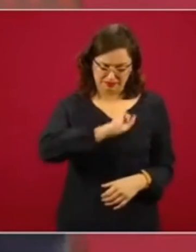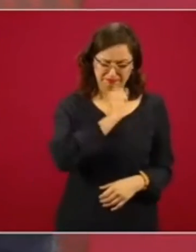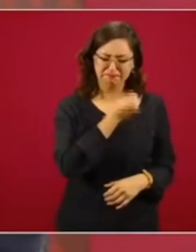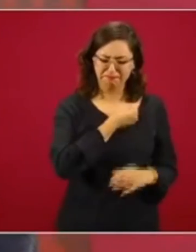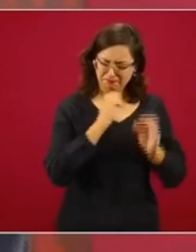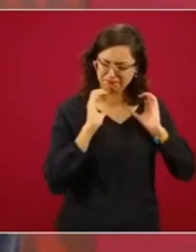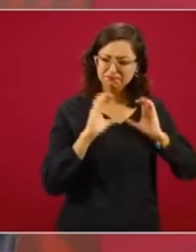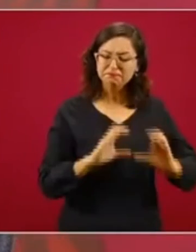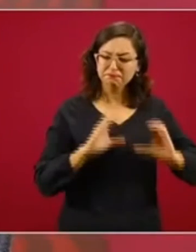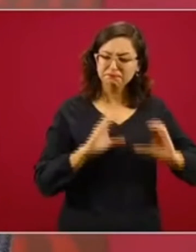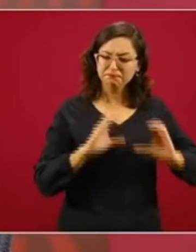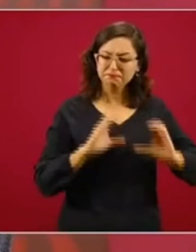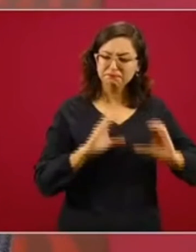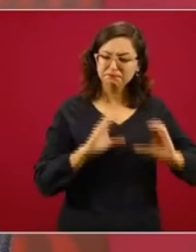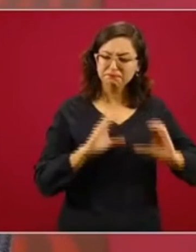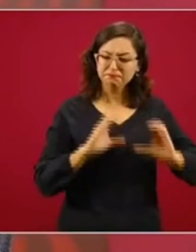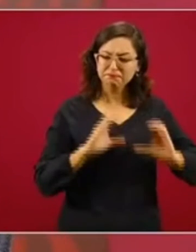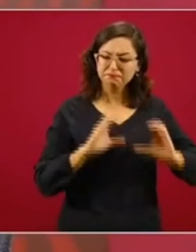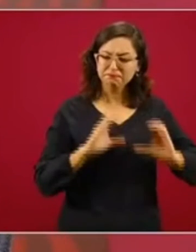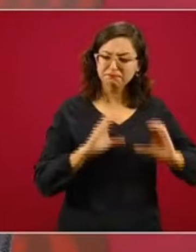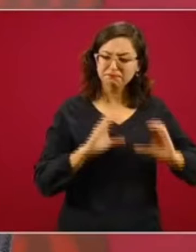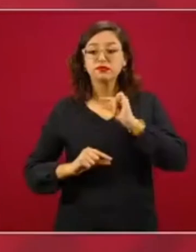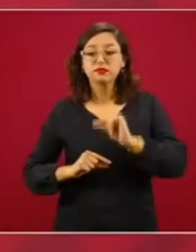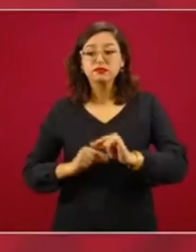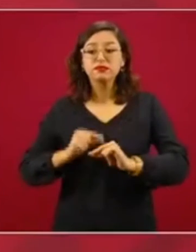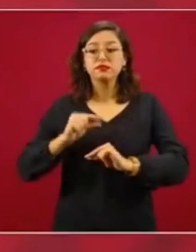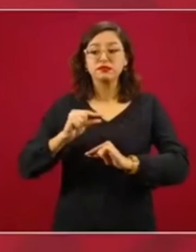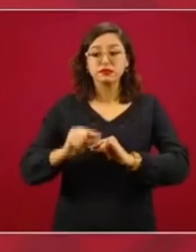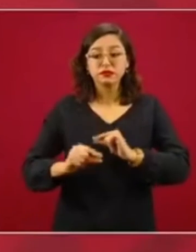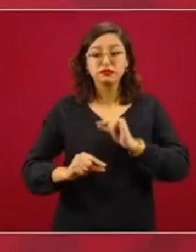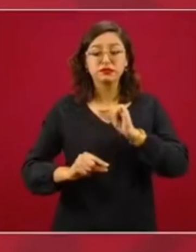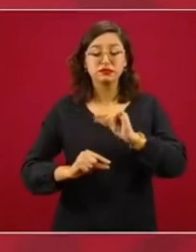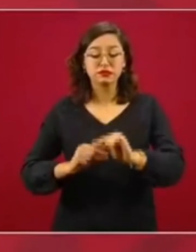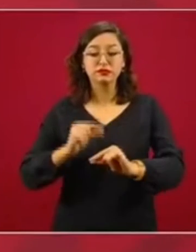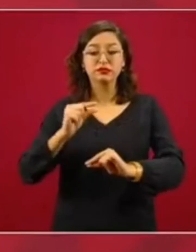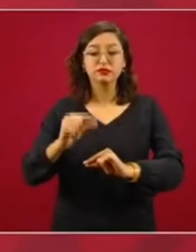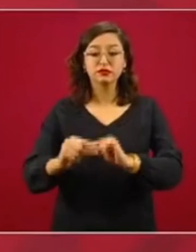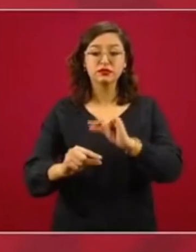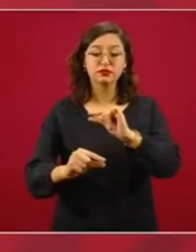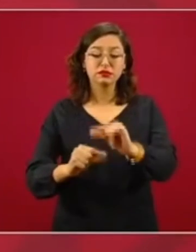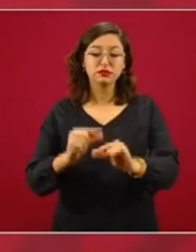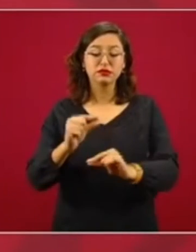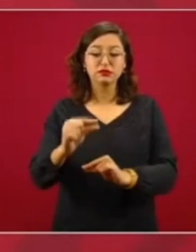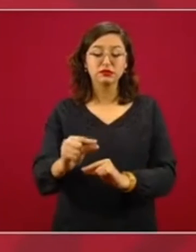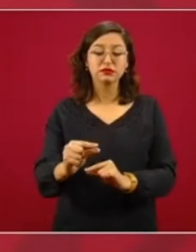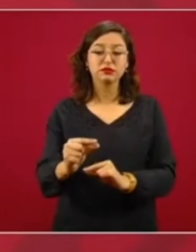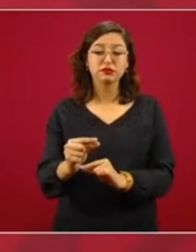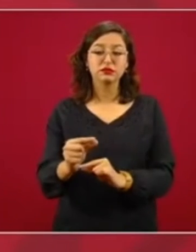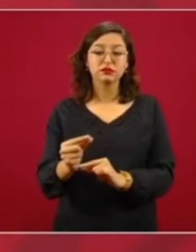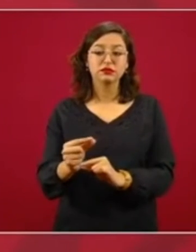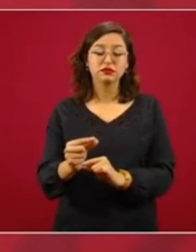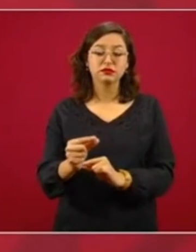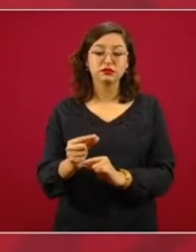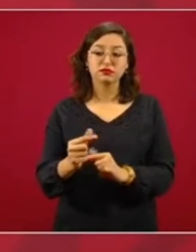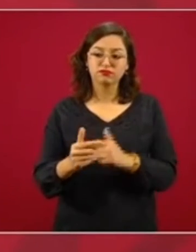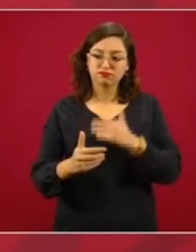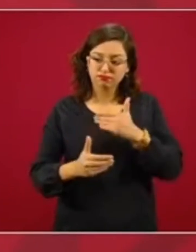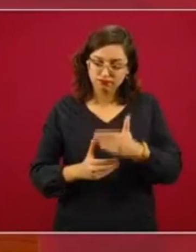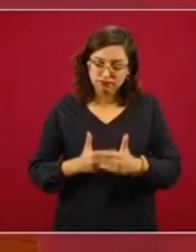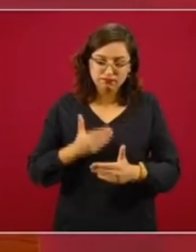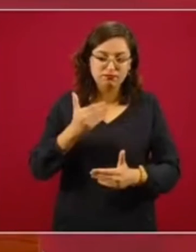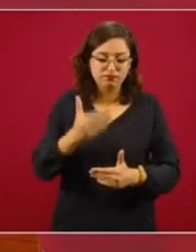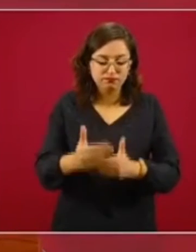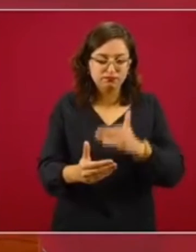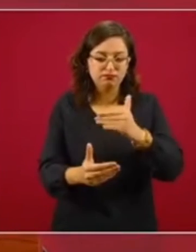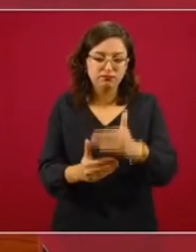e ir poco a poco avanzando